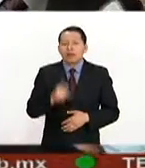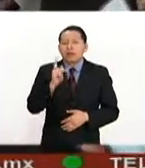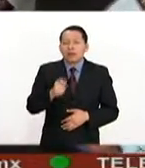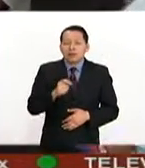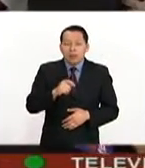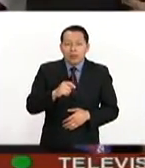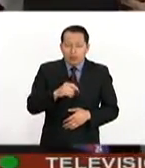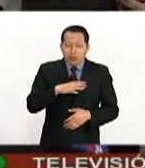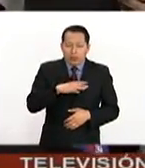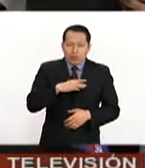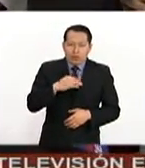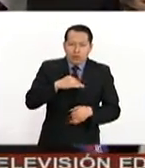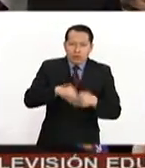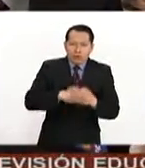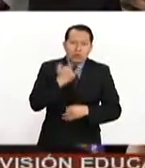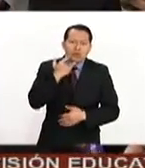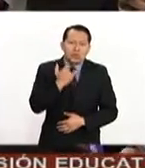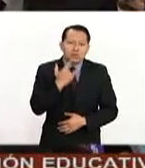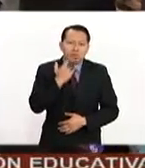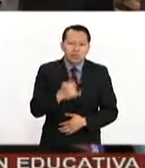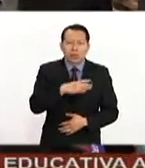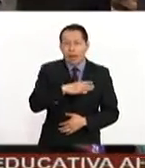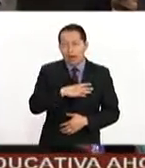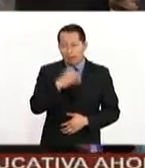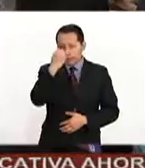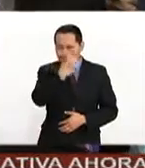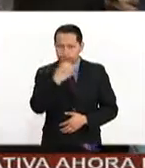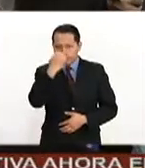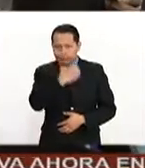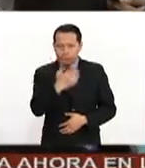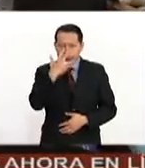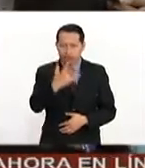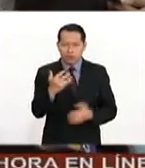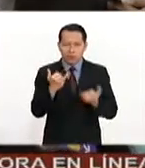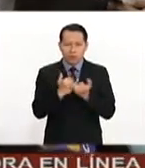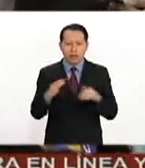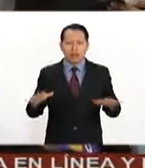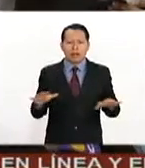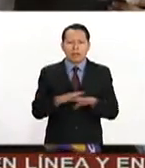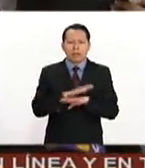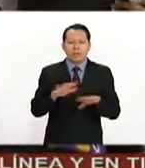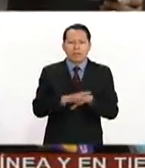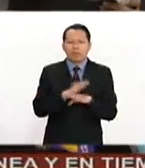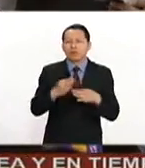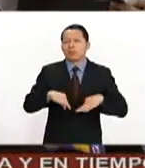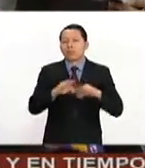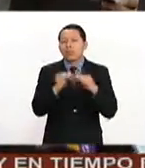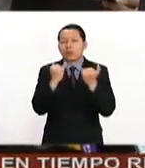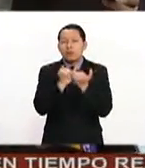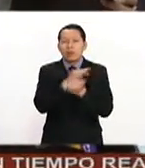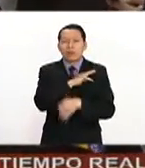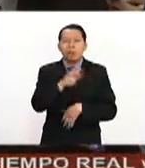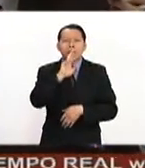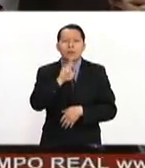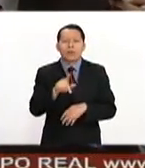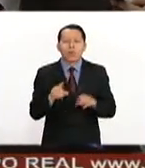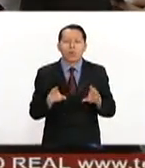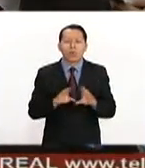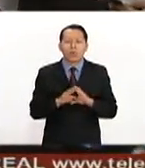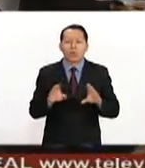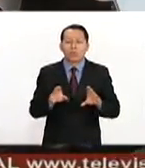hicieron un gran esfuerzo y un análisis muy serio, que hicieron modificaciones que sin duda enriquecen y contribuyen a tener una mejor